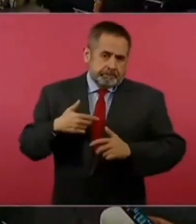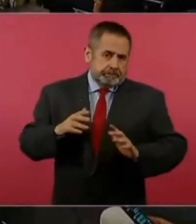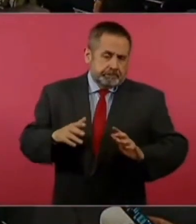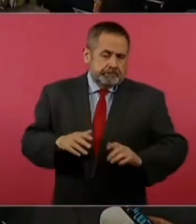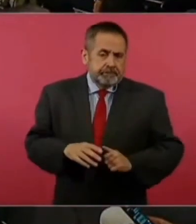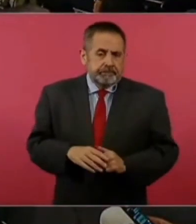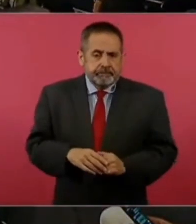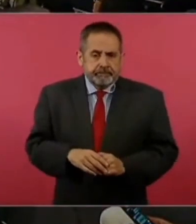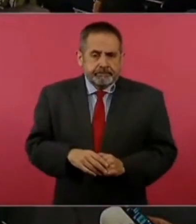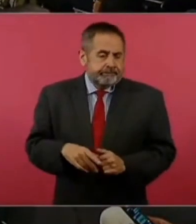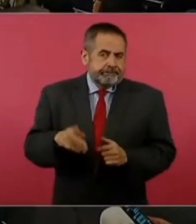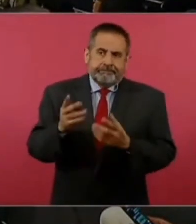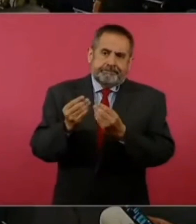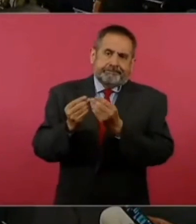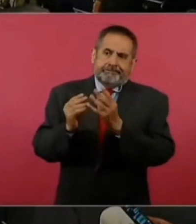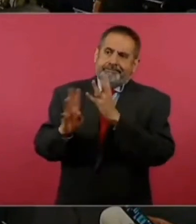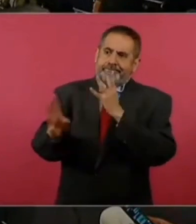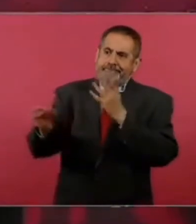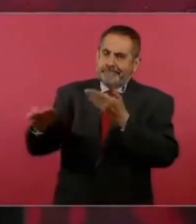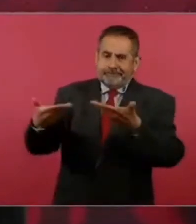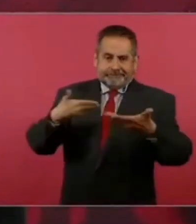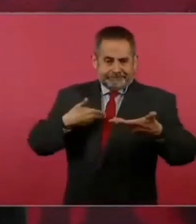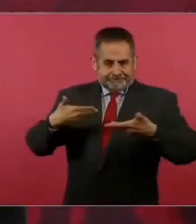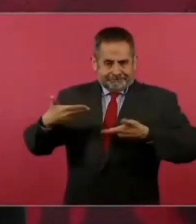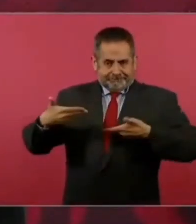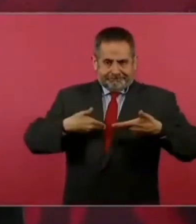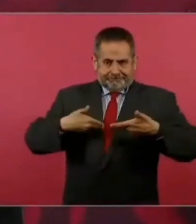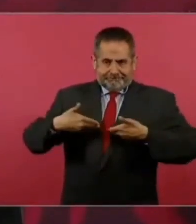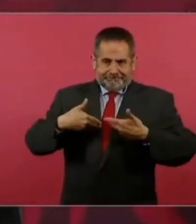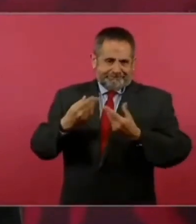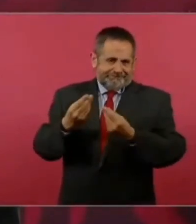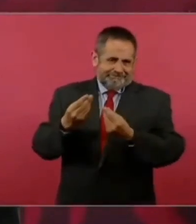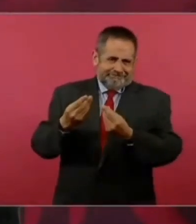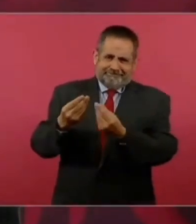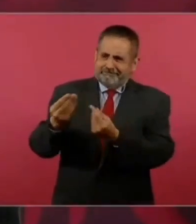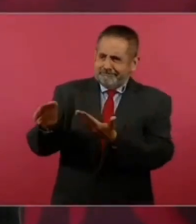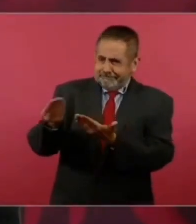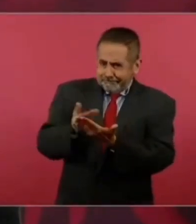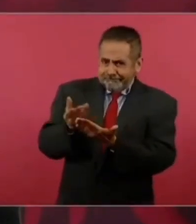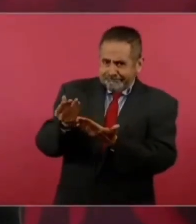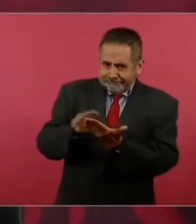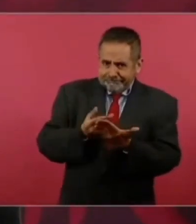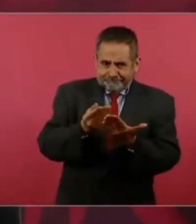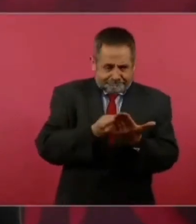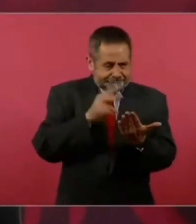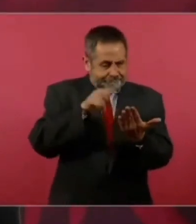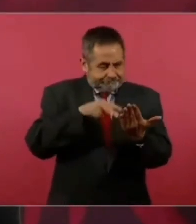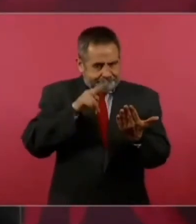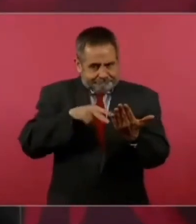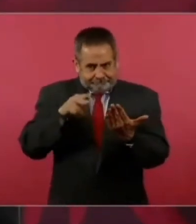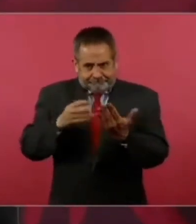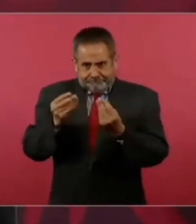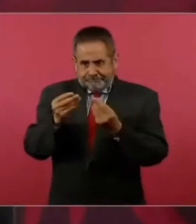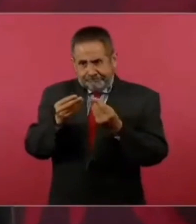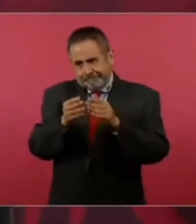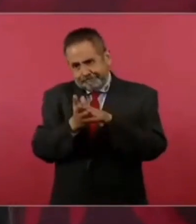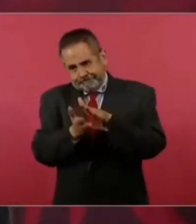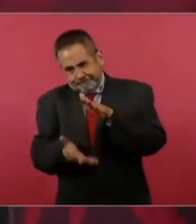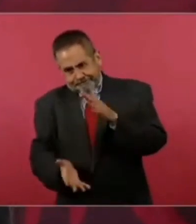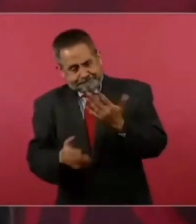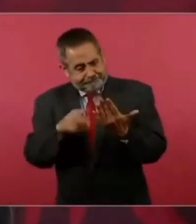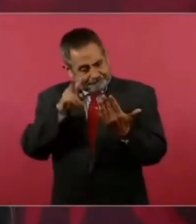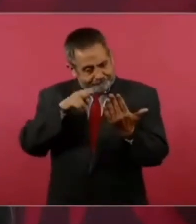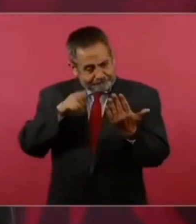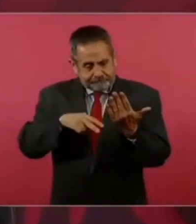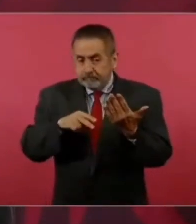Pero, pues, son muchas peticiones, muchos escritos. Y todos